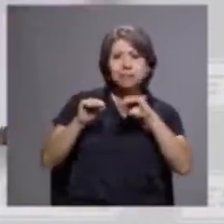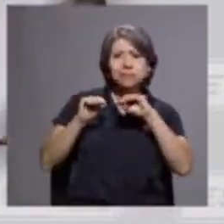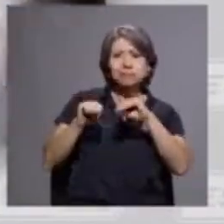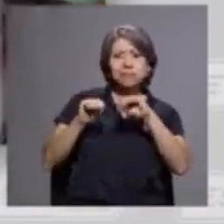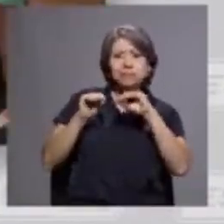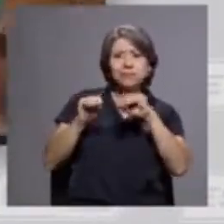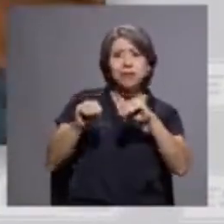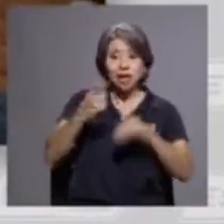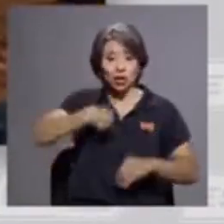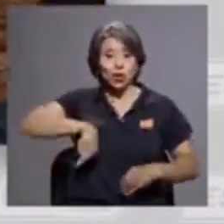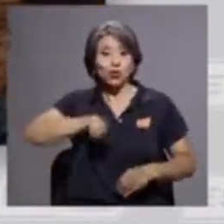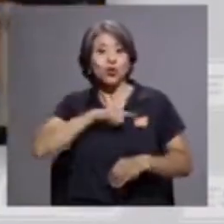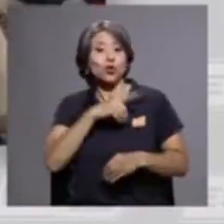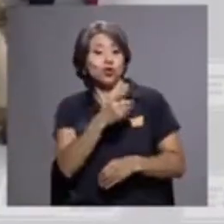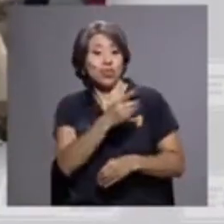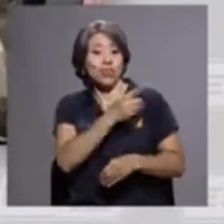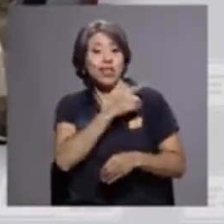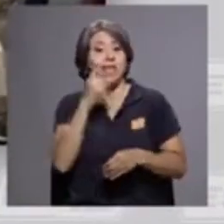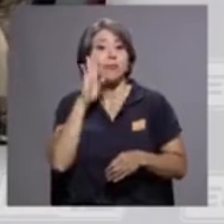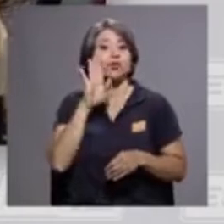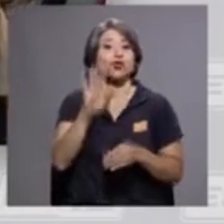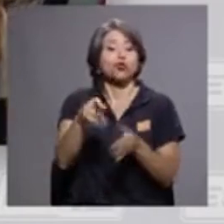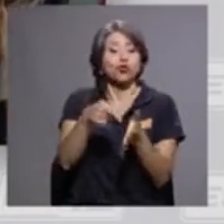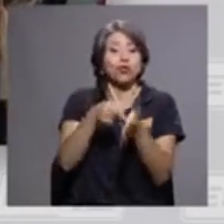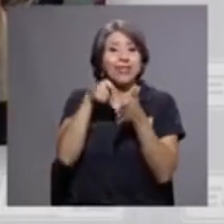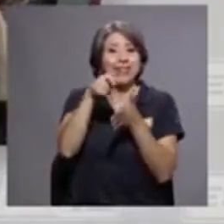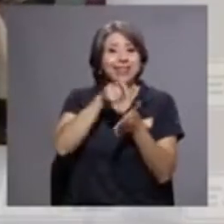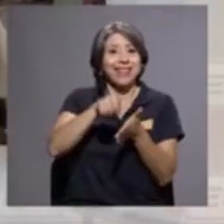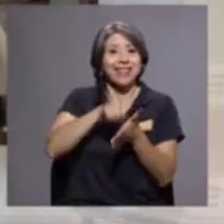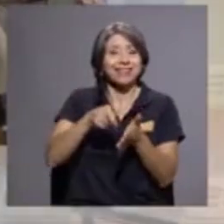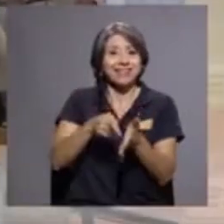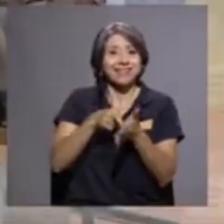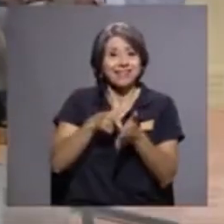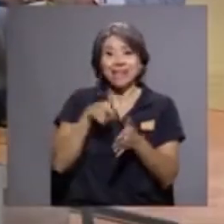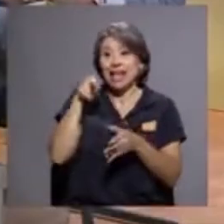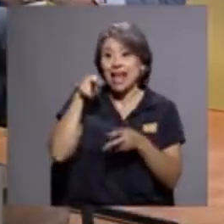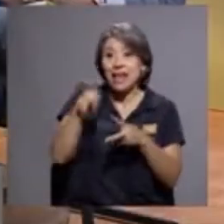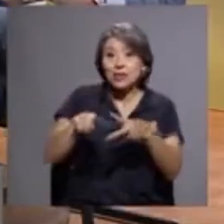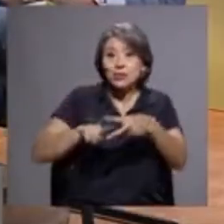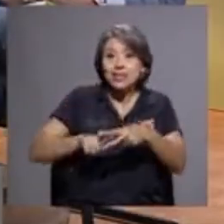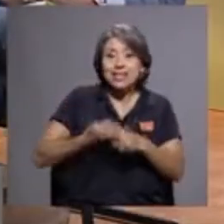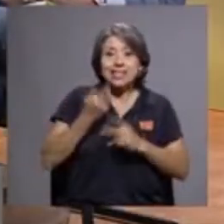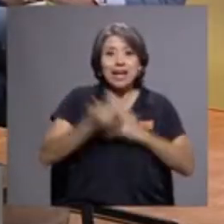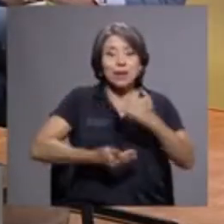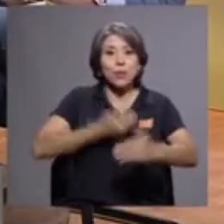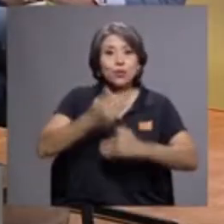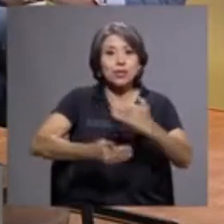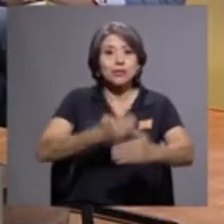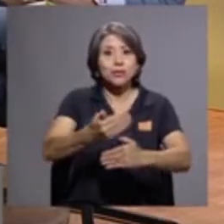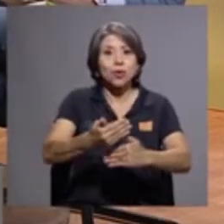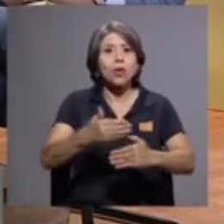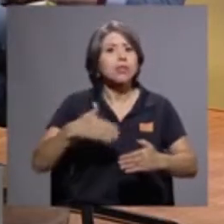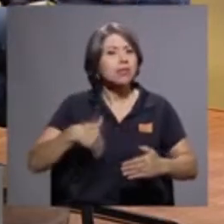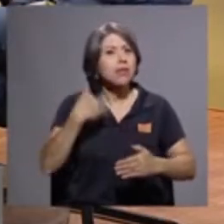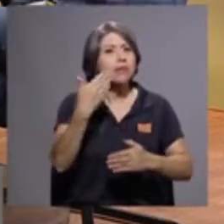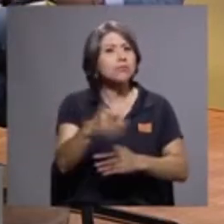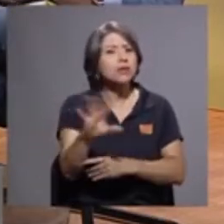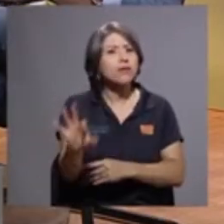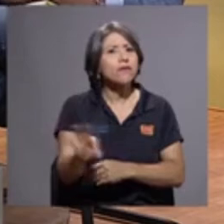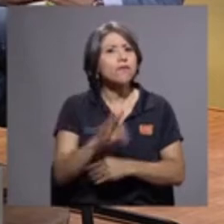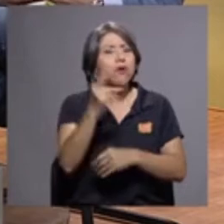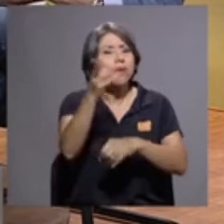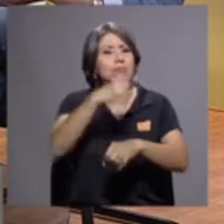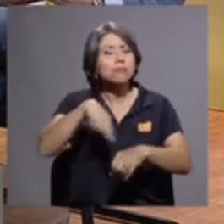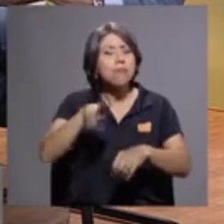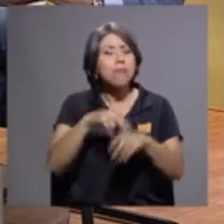dirigimos tesis, son ellos los que inician este proceso y de un momento a otro, de una forma espontánea se